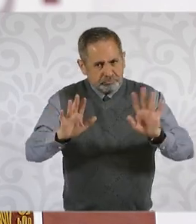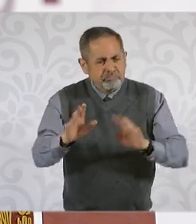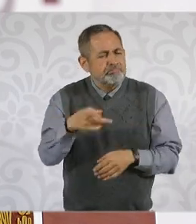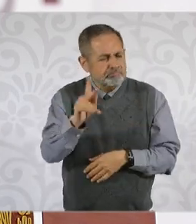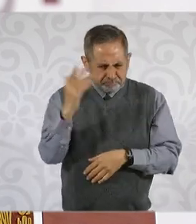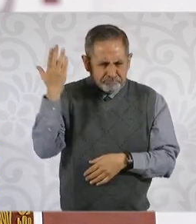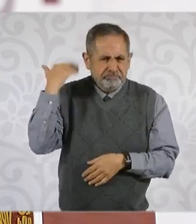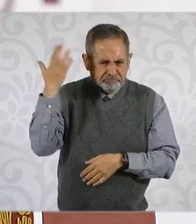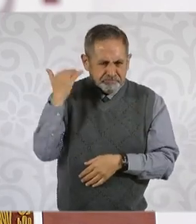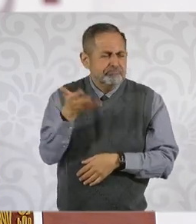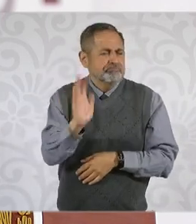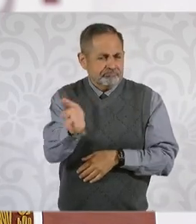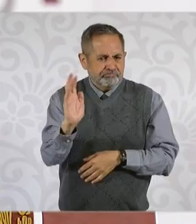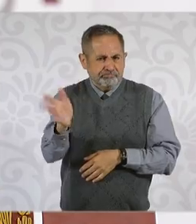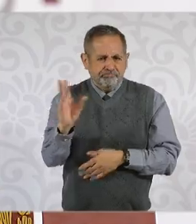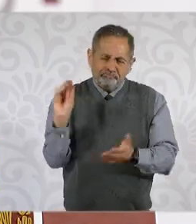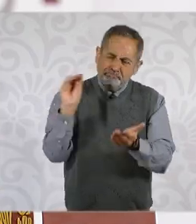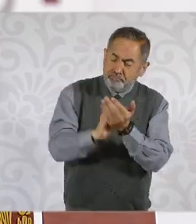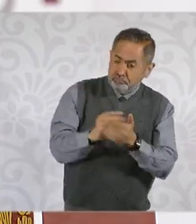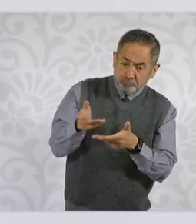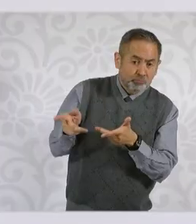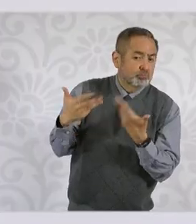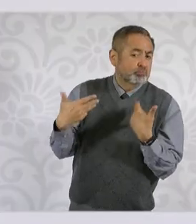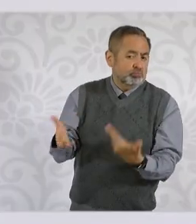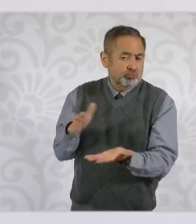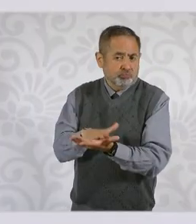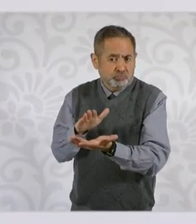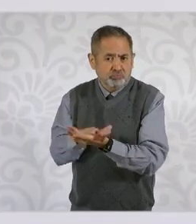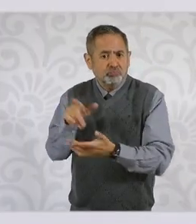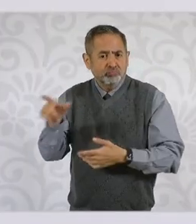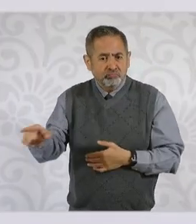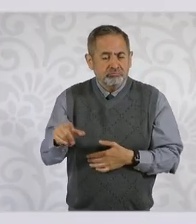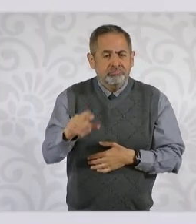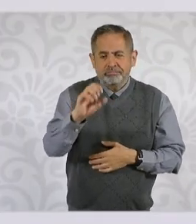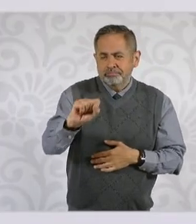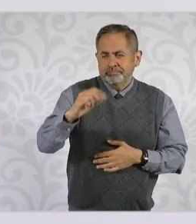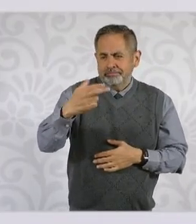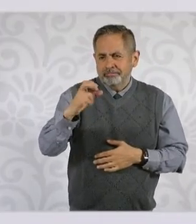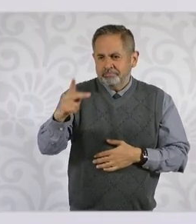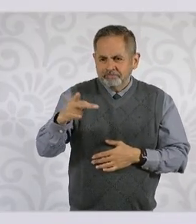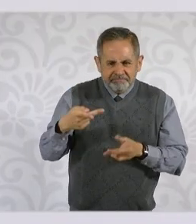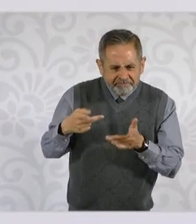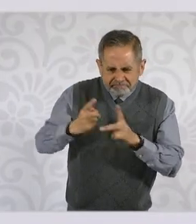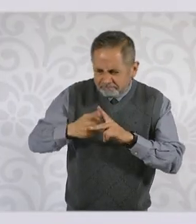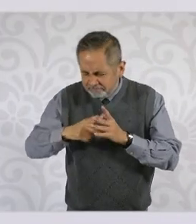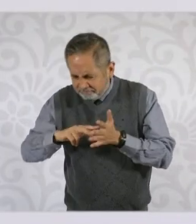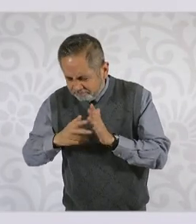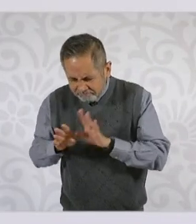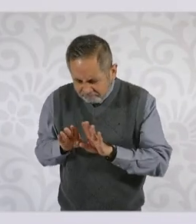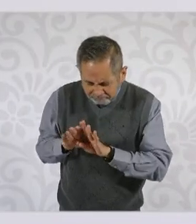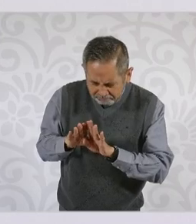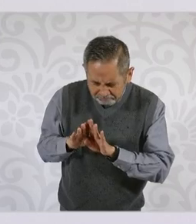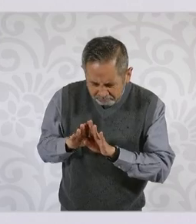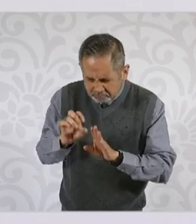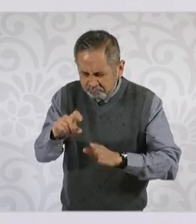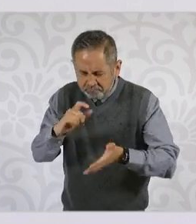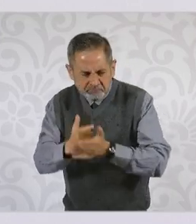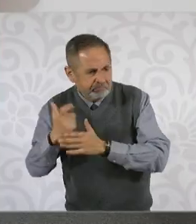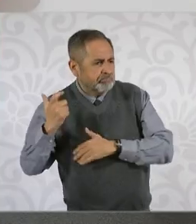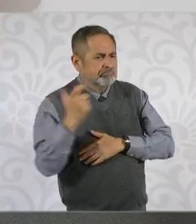por la manera en que se desarrolló el modelo financiero para la adquisición de las plantas de Iberdrola.